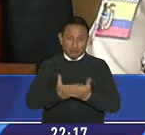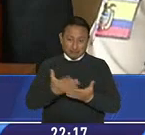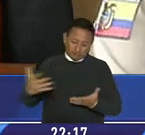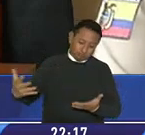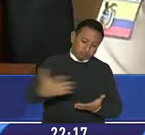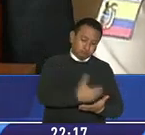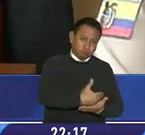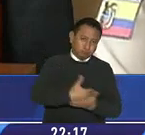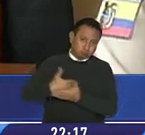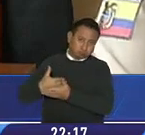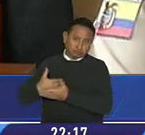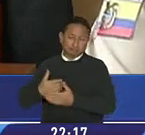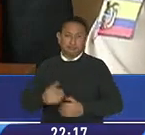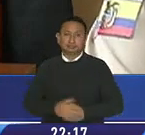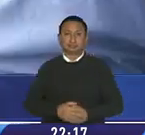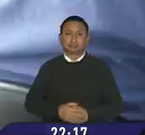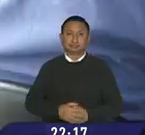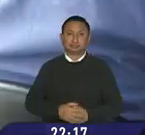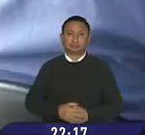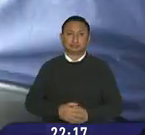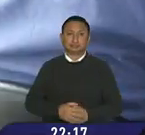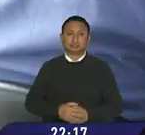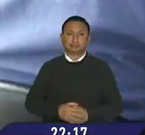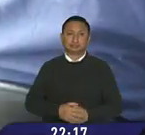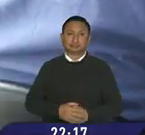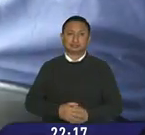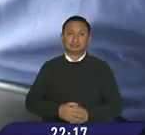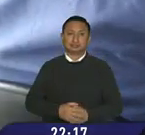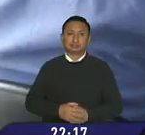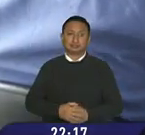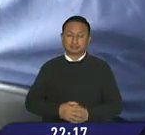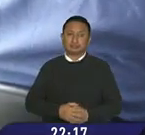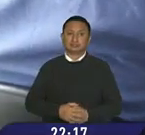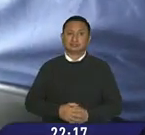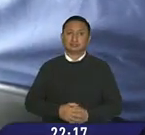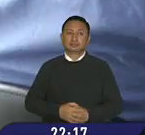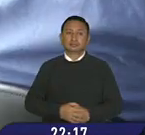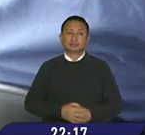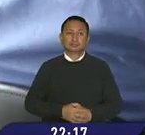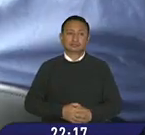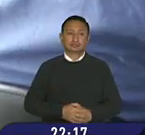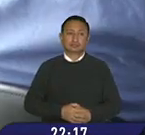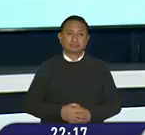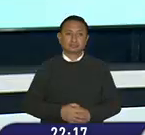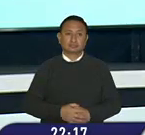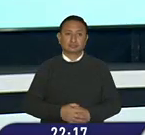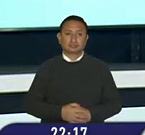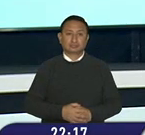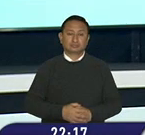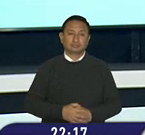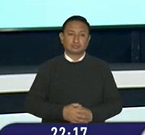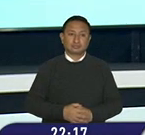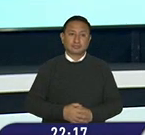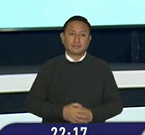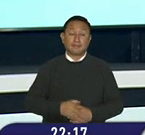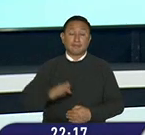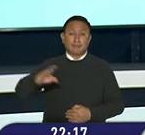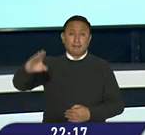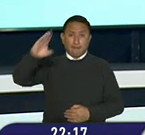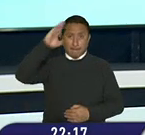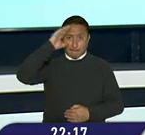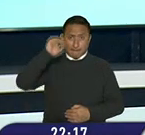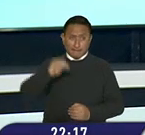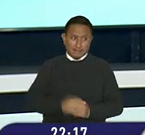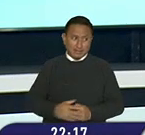permitido sacarse de las calles de Urán. Informó José Morales. Un policía fue